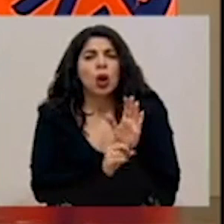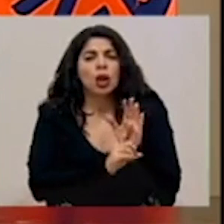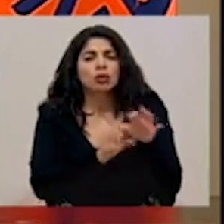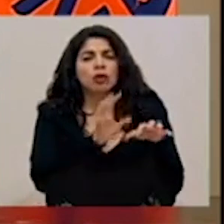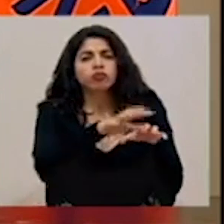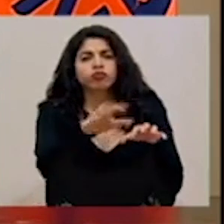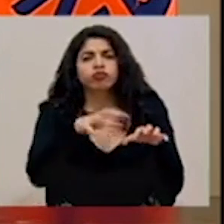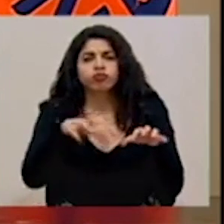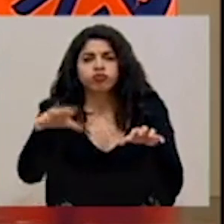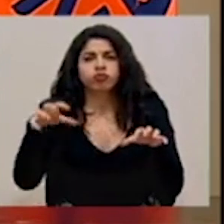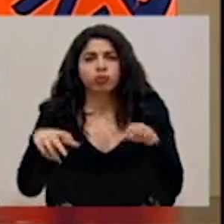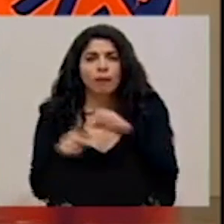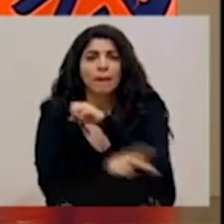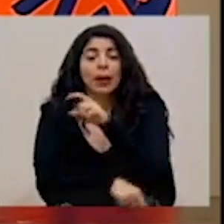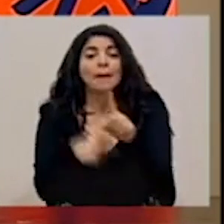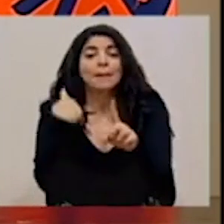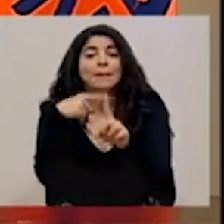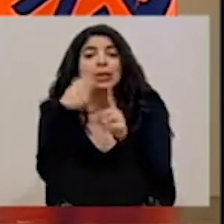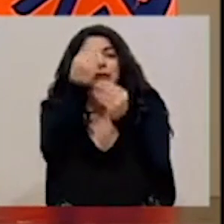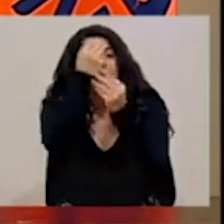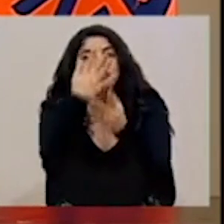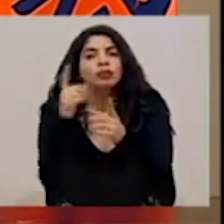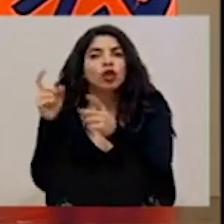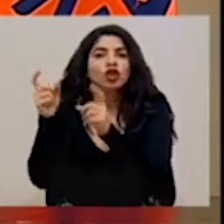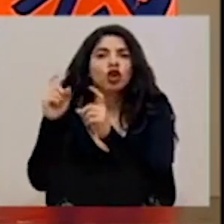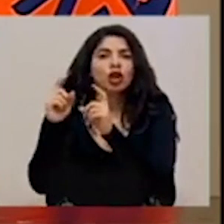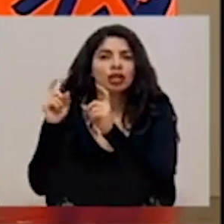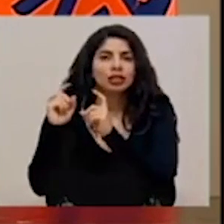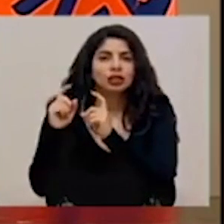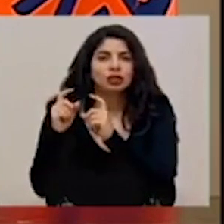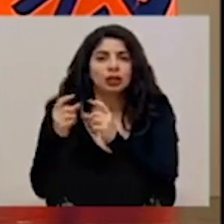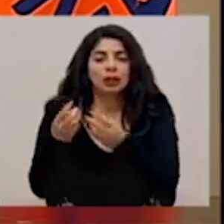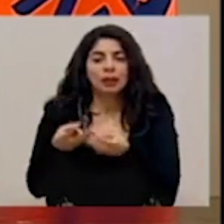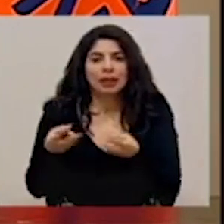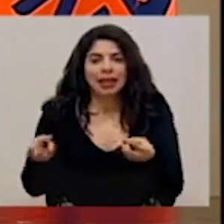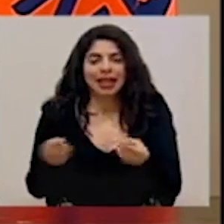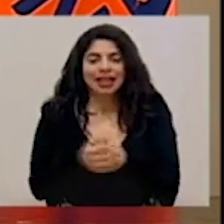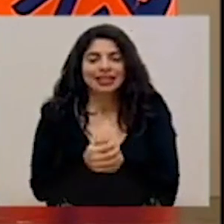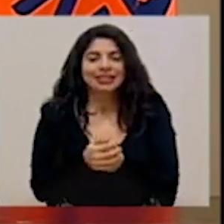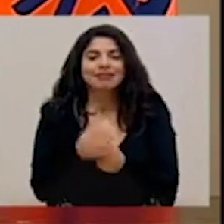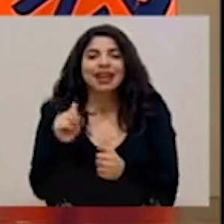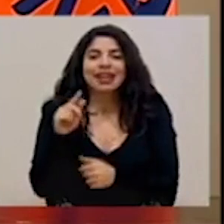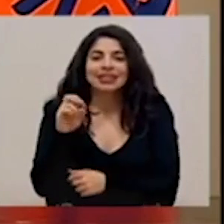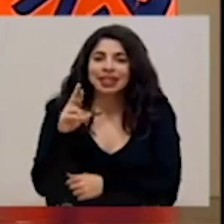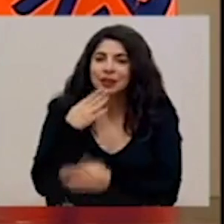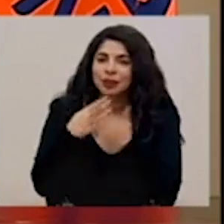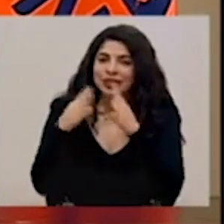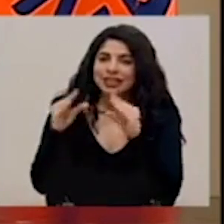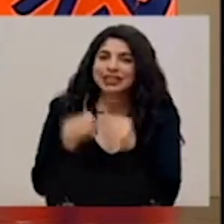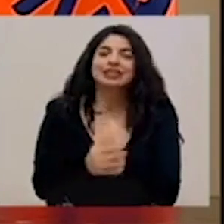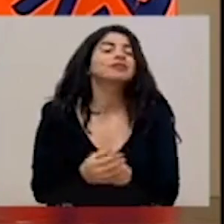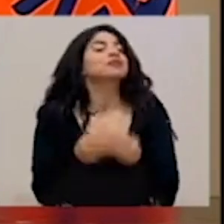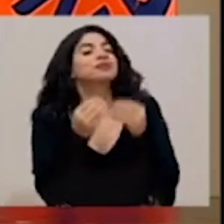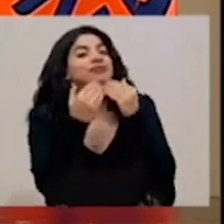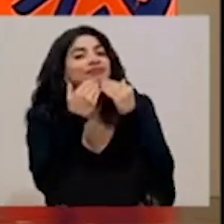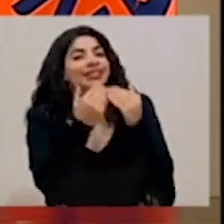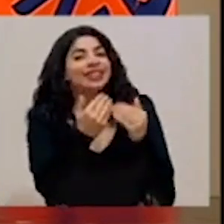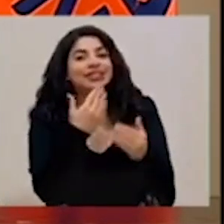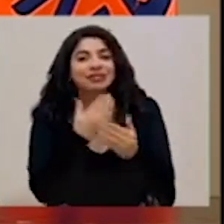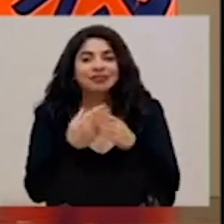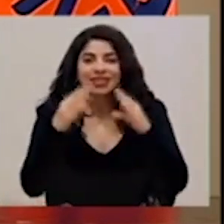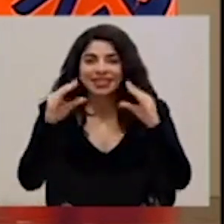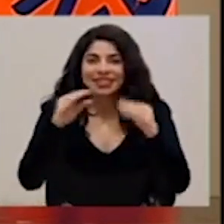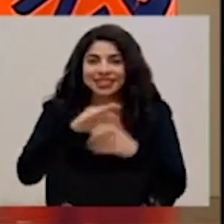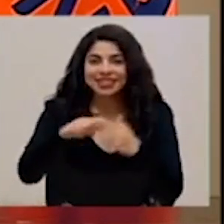del país y el reporte de donaciones en especie. Don Alexander, muy buenas tardes. Muchísimas gracias. Muy buenas